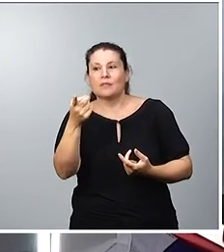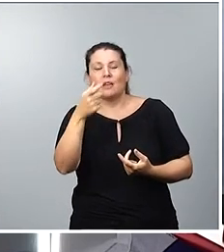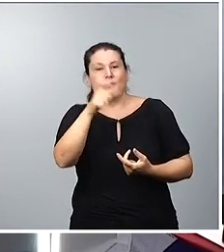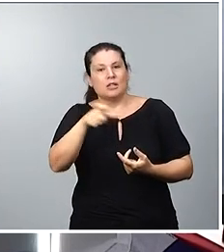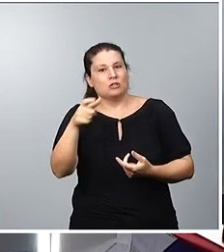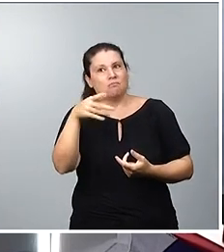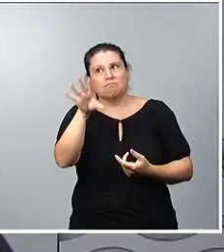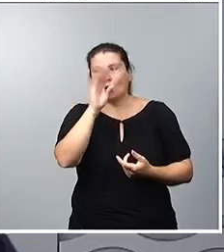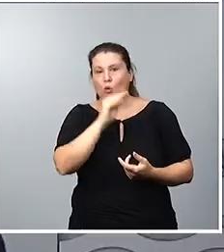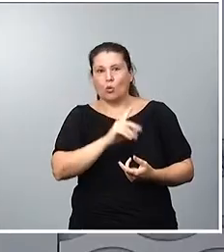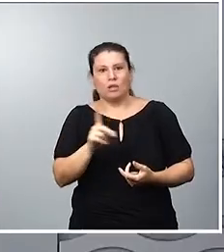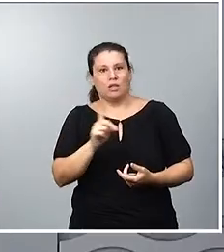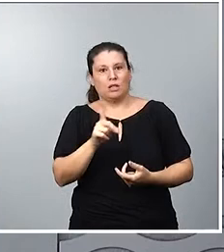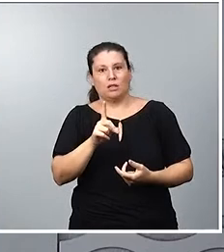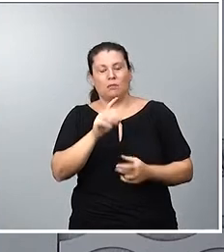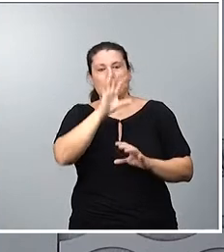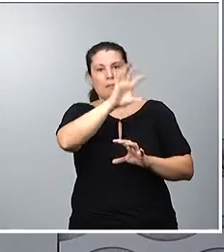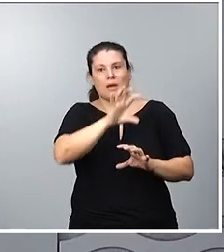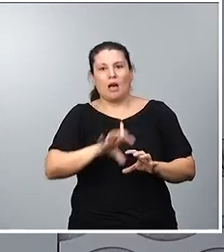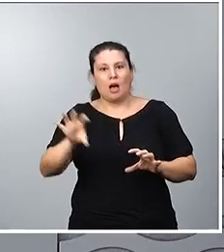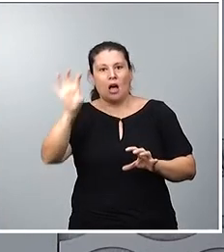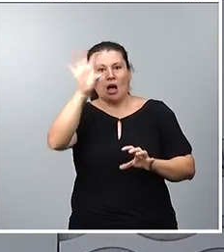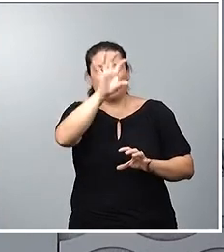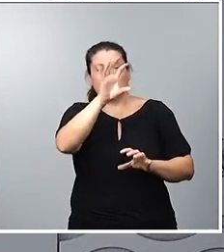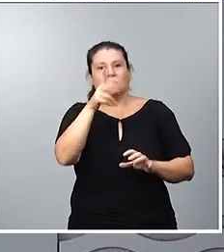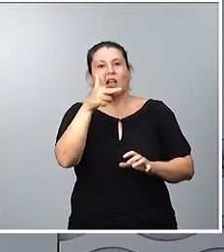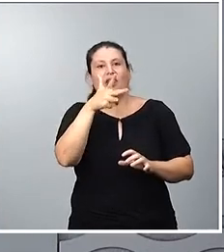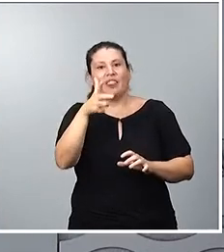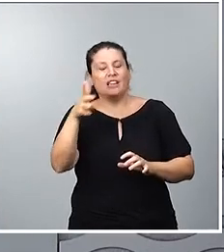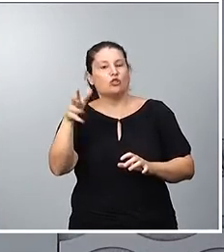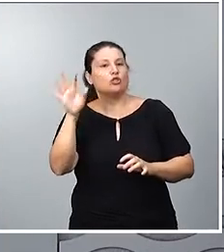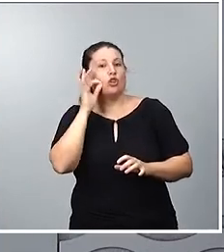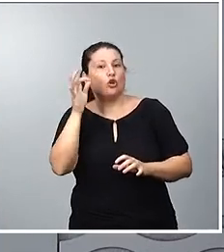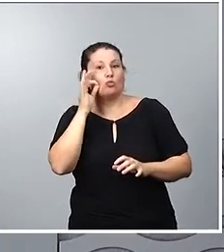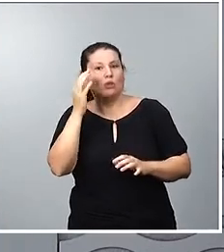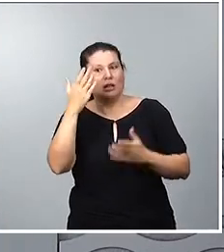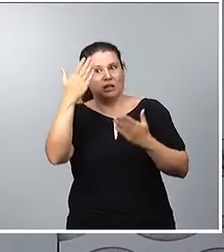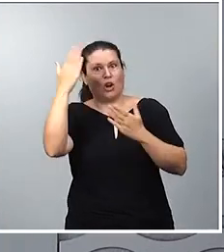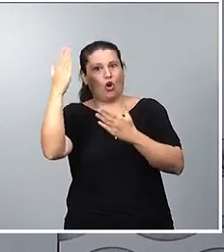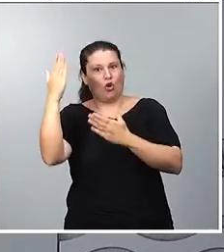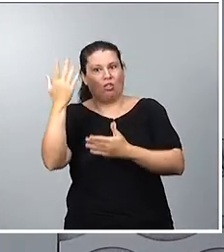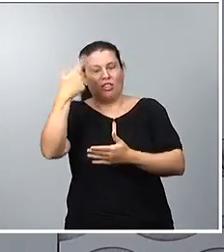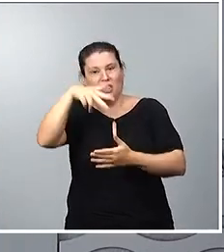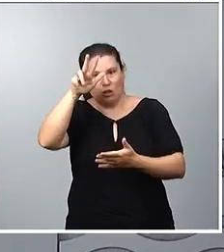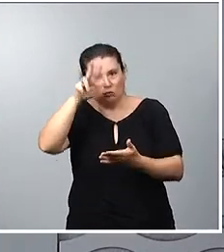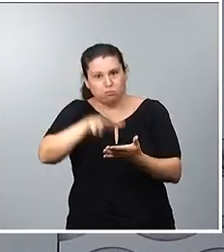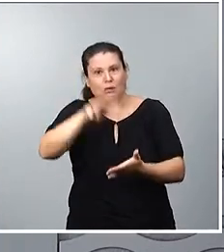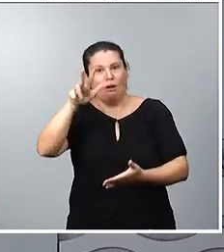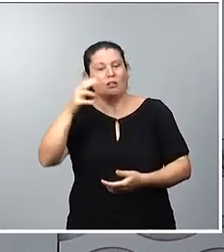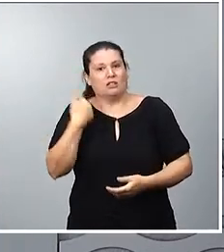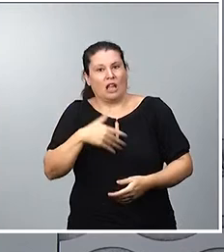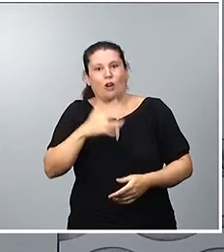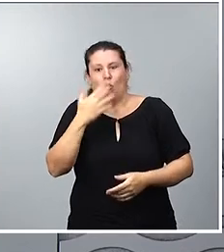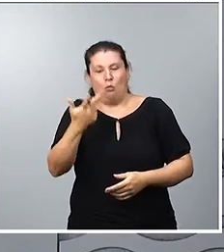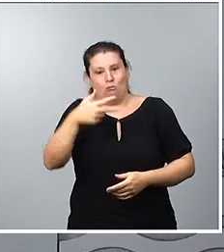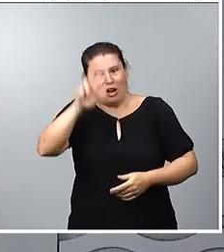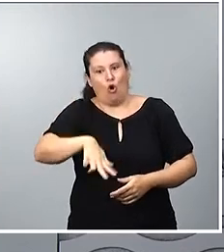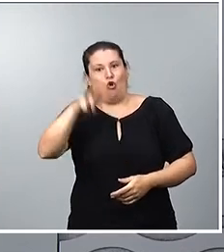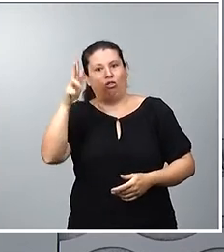entender en los países en los que los derechos de las mujeres son reconocidos, naturalmente. E incluso, en fin,